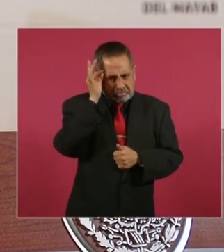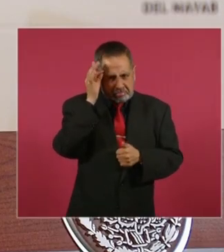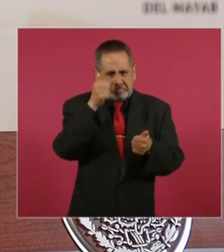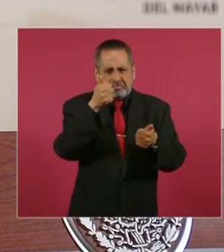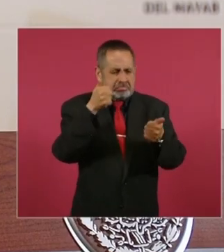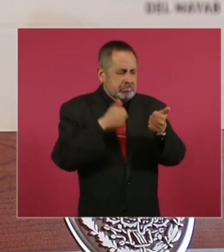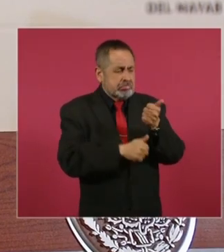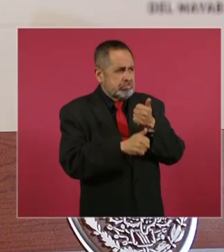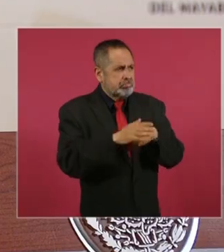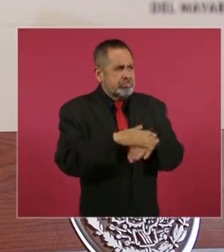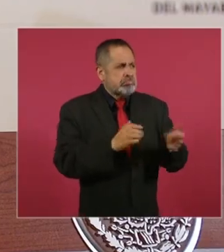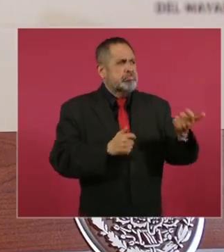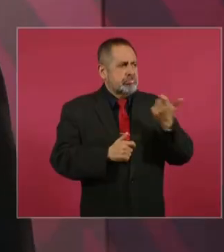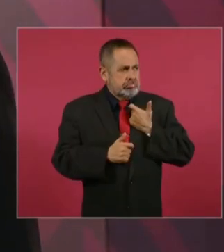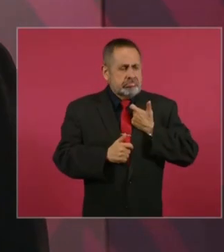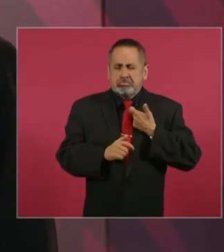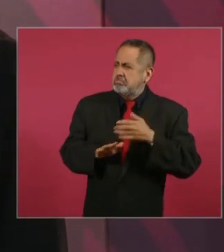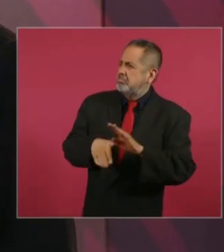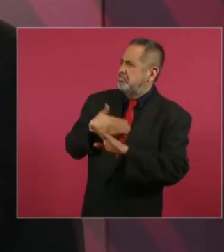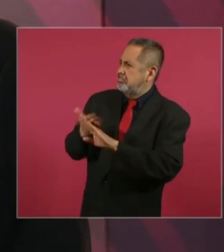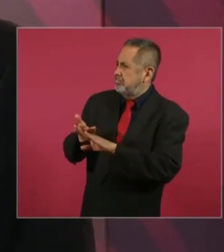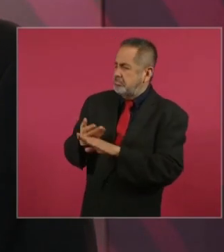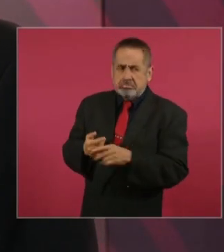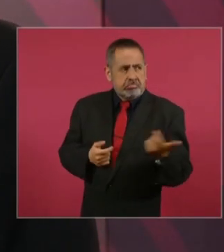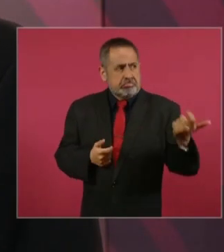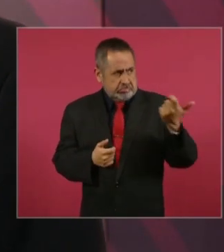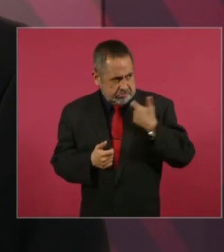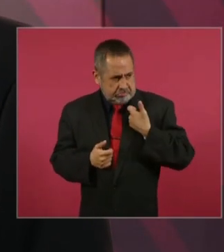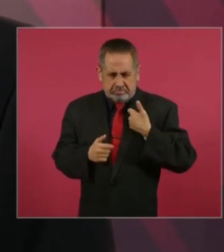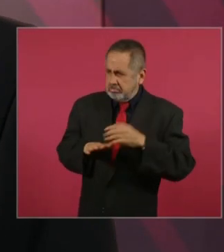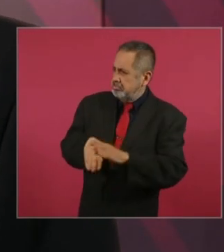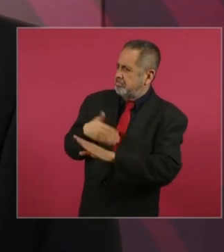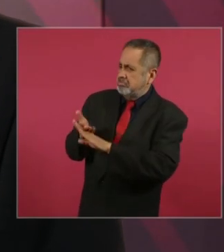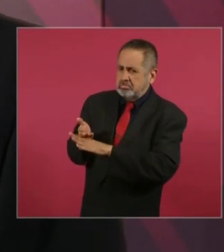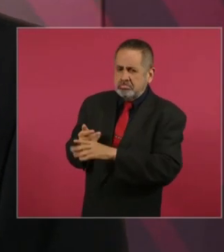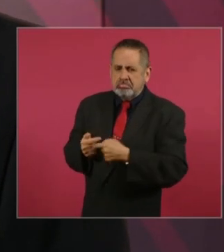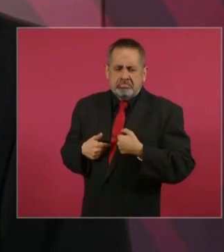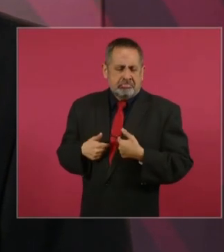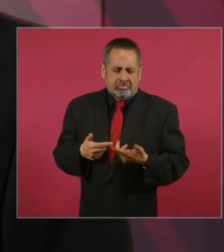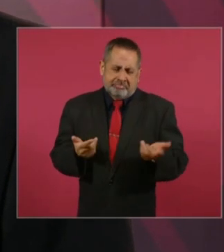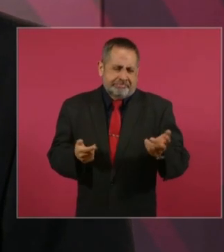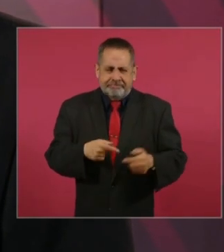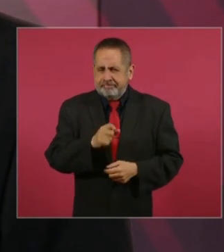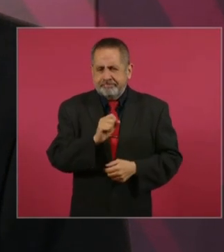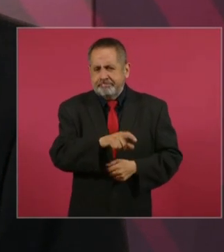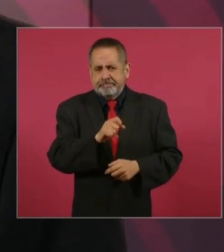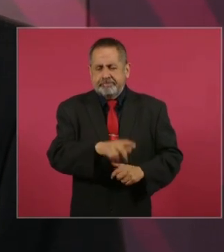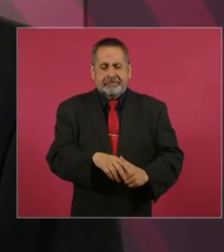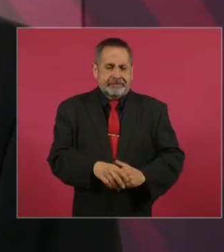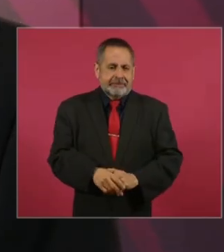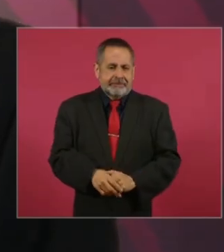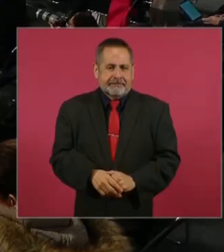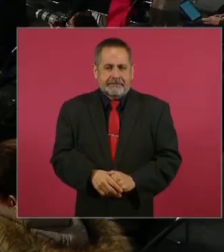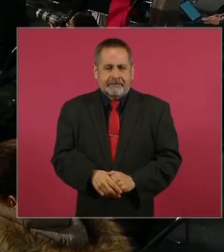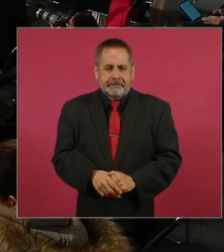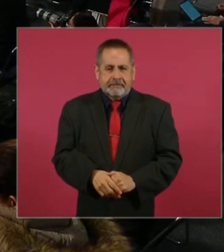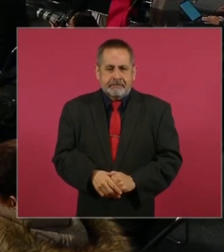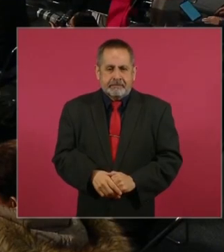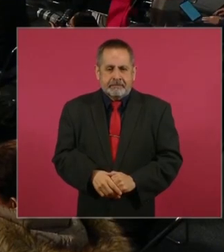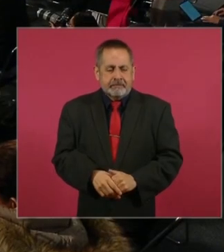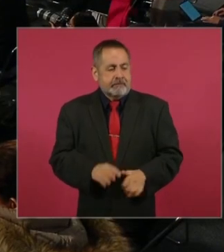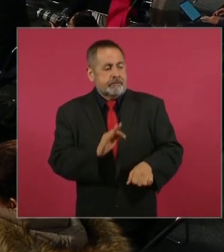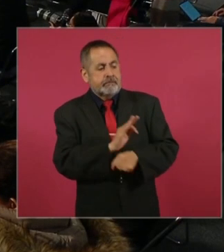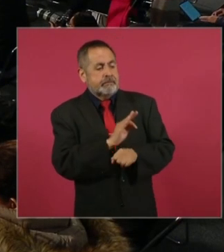golpeador para